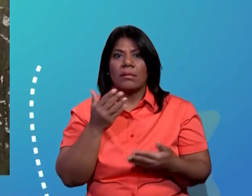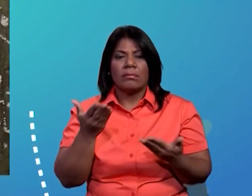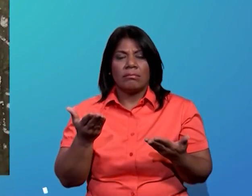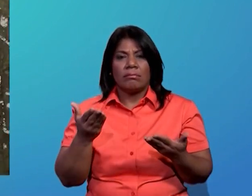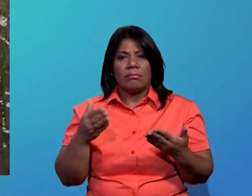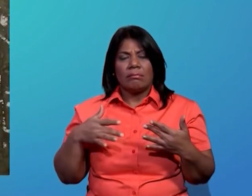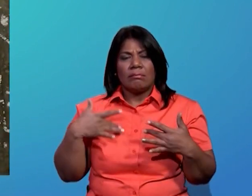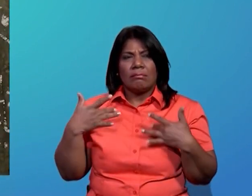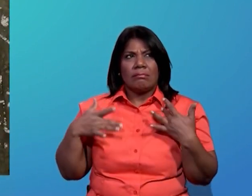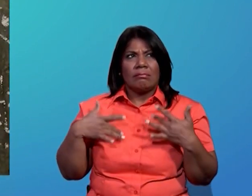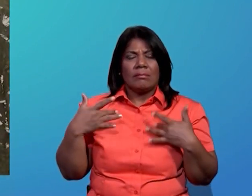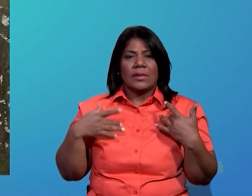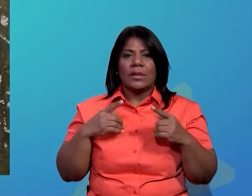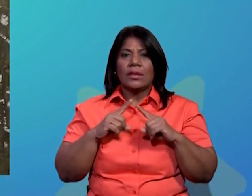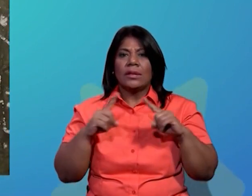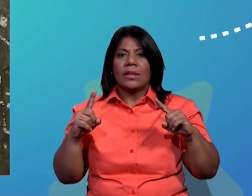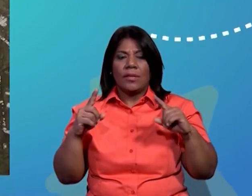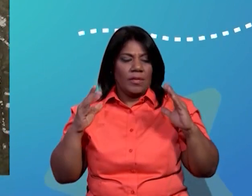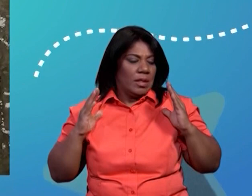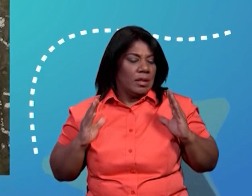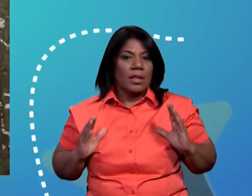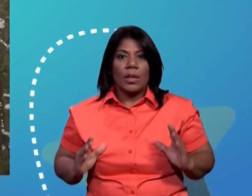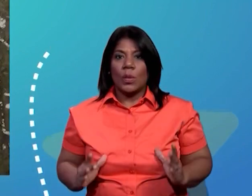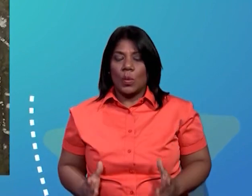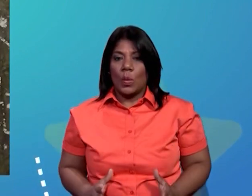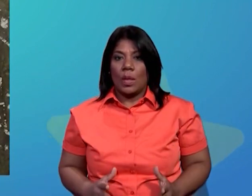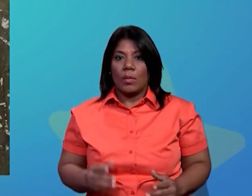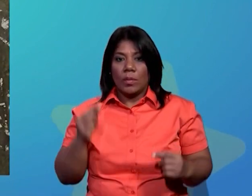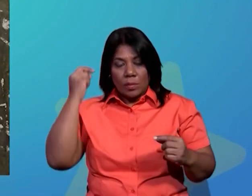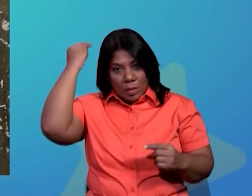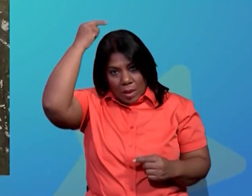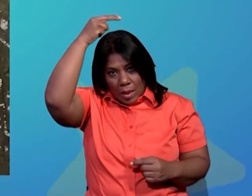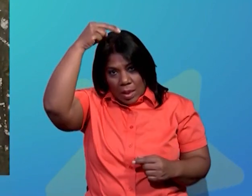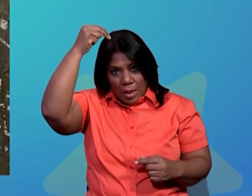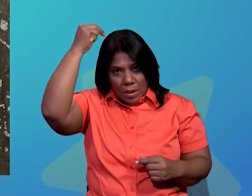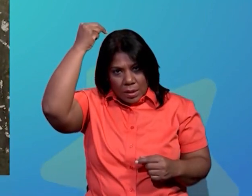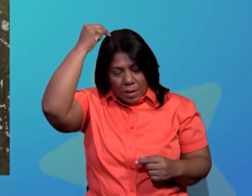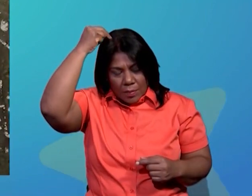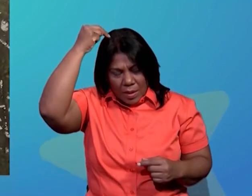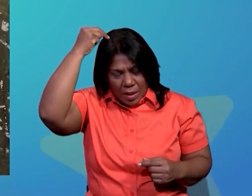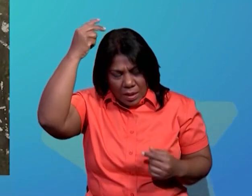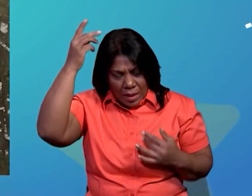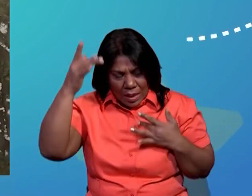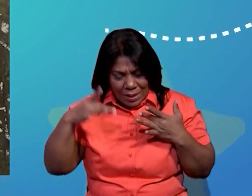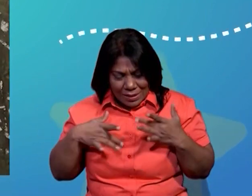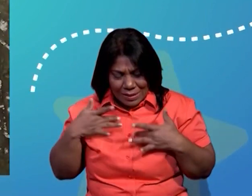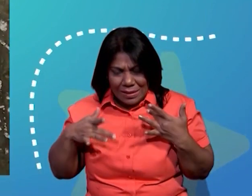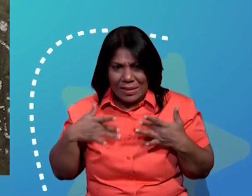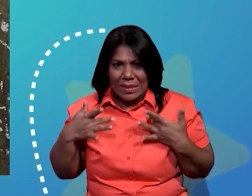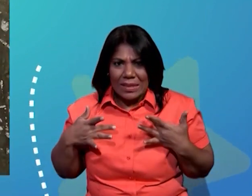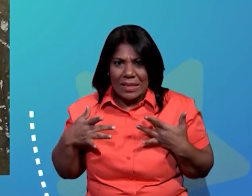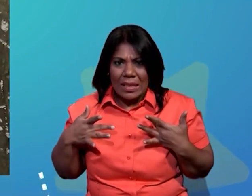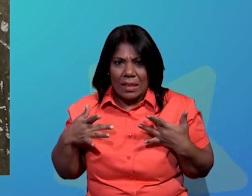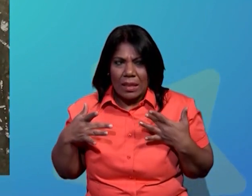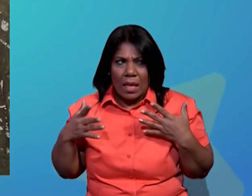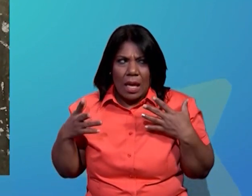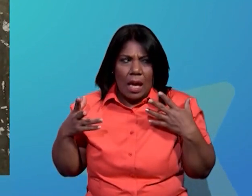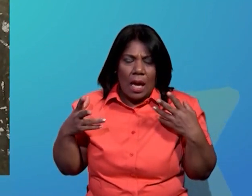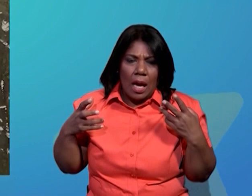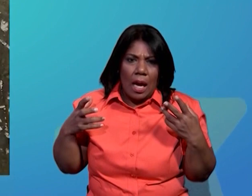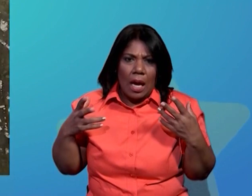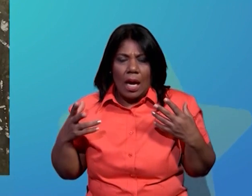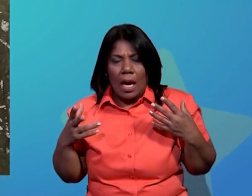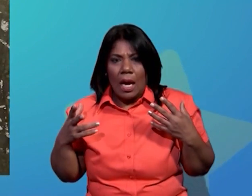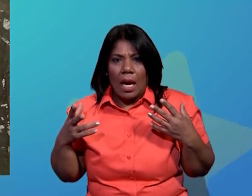o las sensaciones en las diferentes partes de nuestro cuerpo el cerebro interpreta las sensaciones de nuestro cuerpo la percepción hace